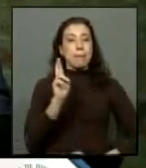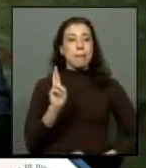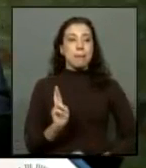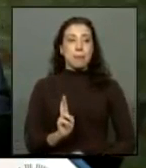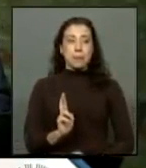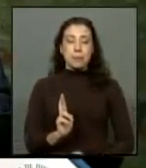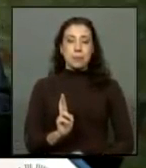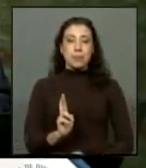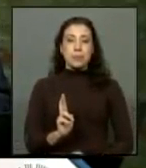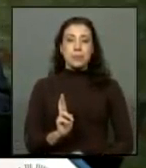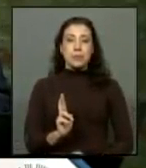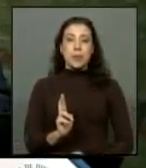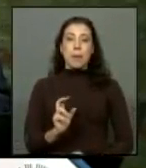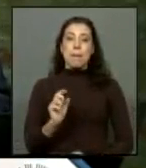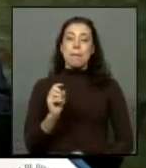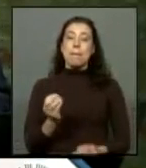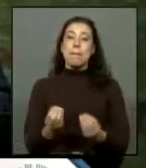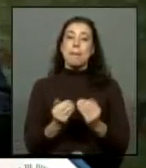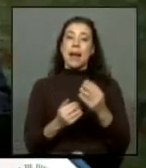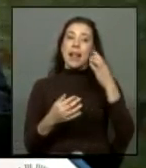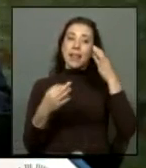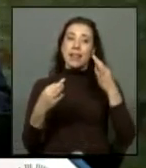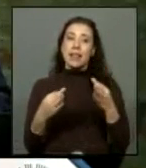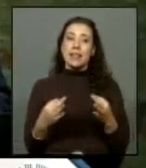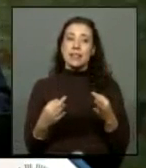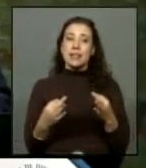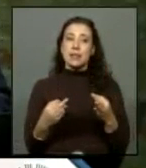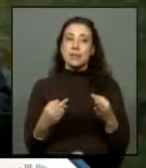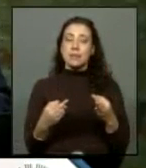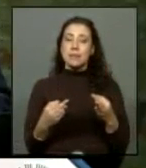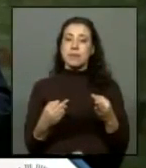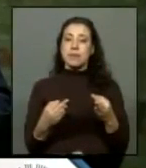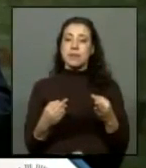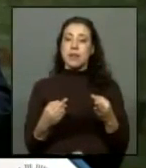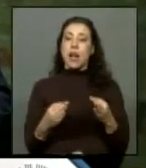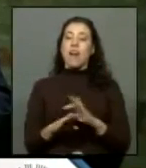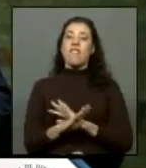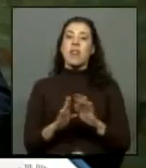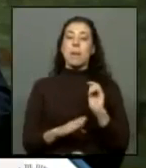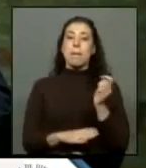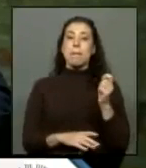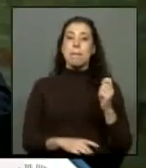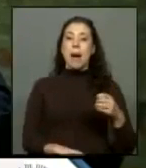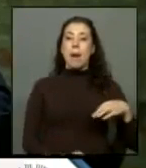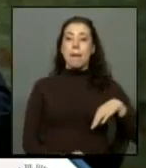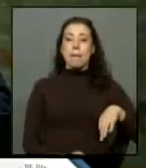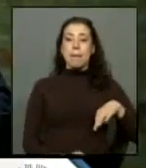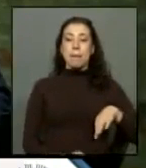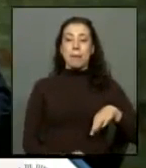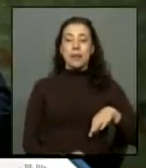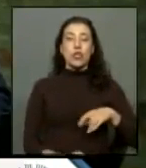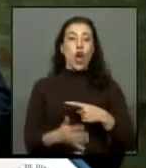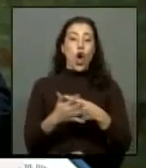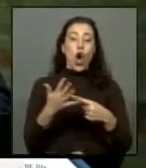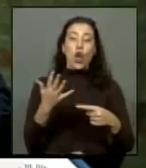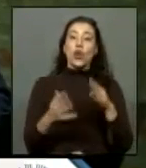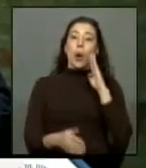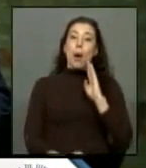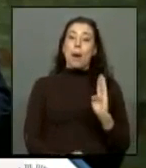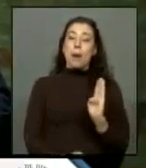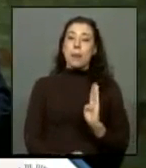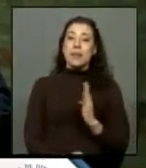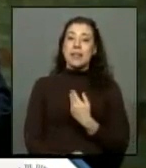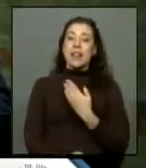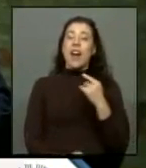república que implemente las medidas tendientes por un lado a cesar el pago de la pensión no contributiva y otros beneficios que reciben